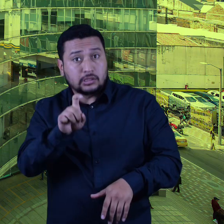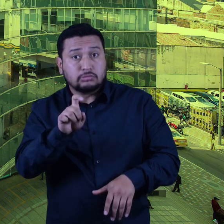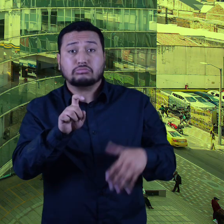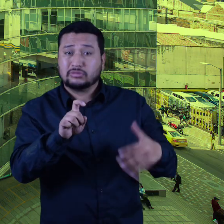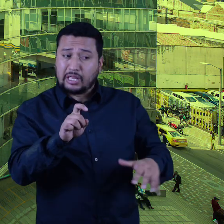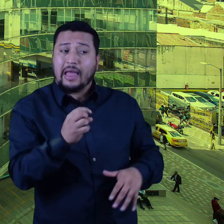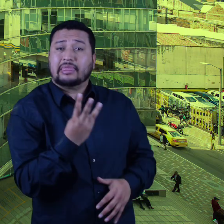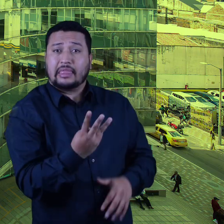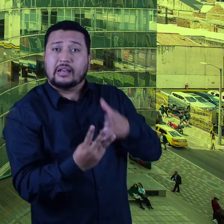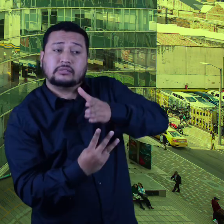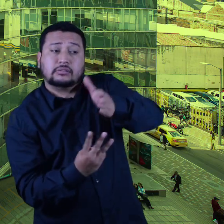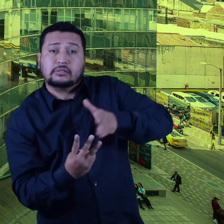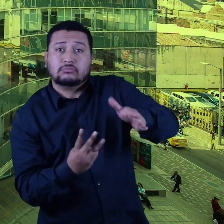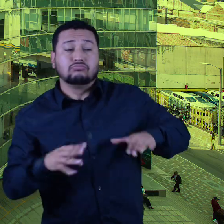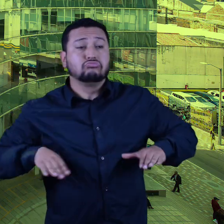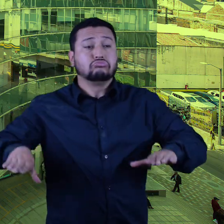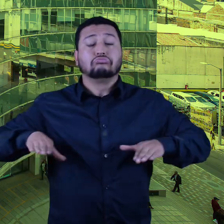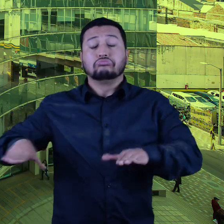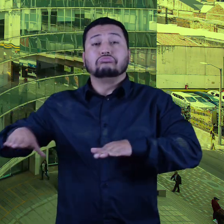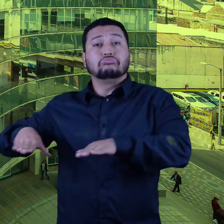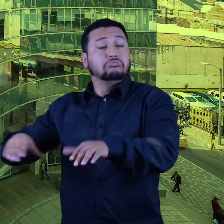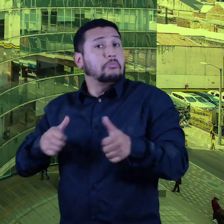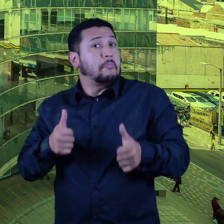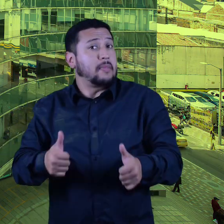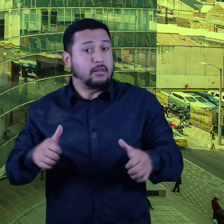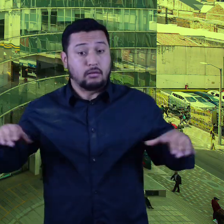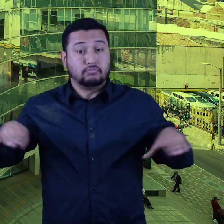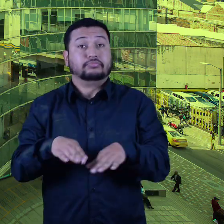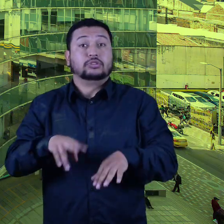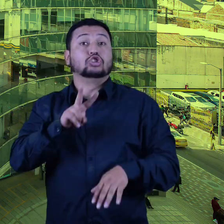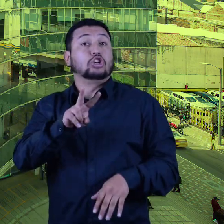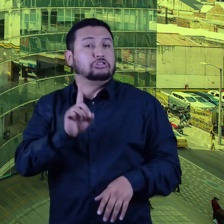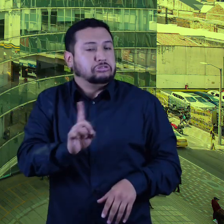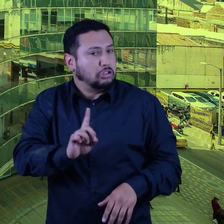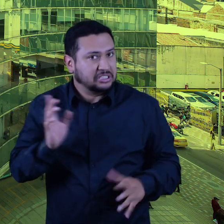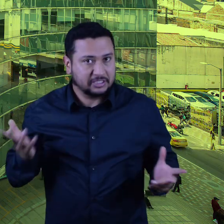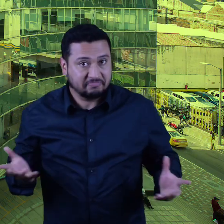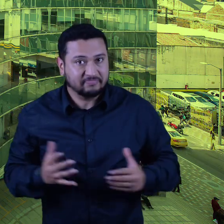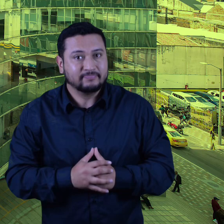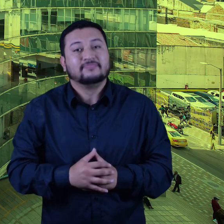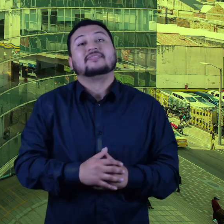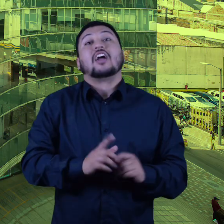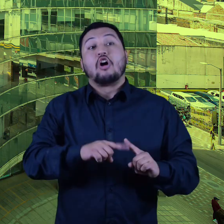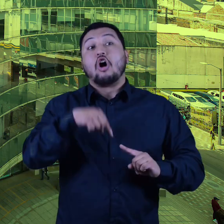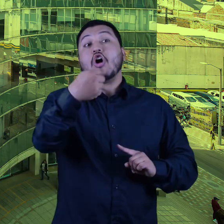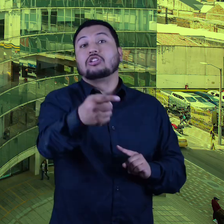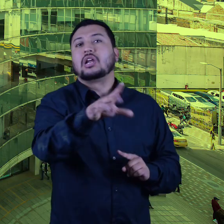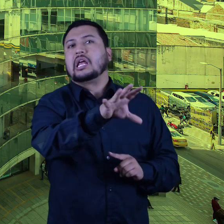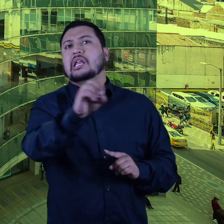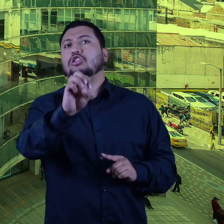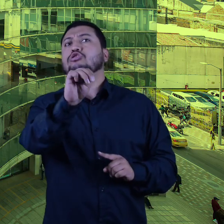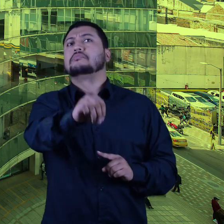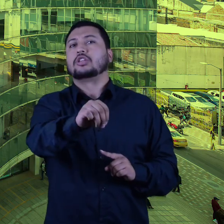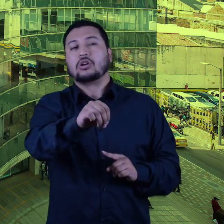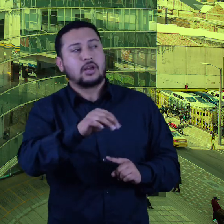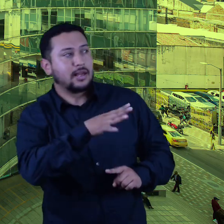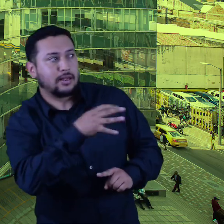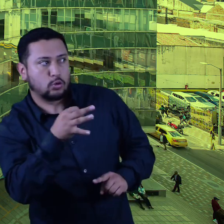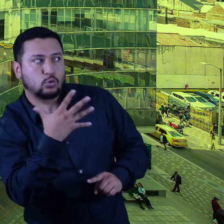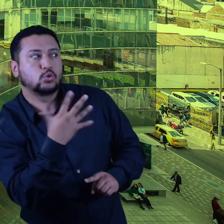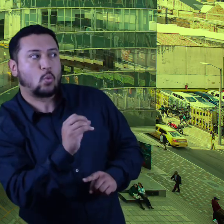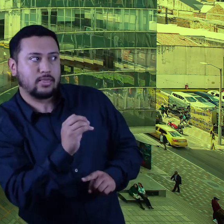Estamos en la construcción del segundo tramo, que es más largo que este, es de 500 metros. 550. Es en la